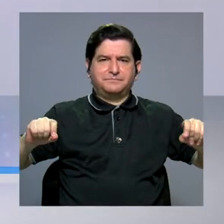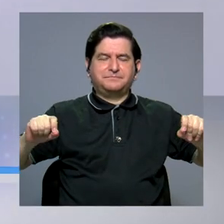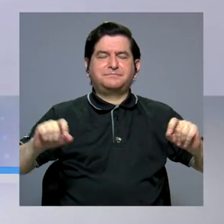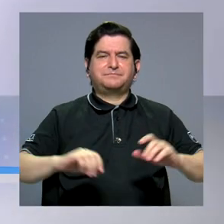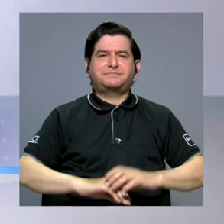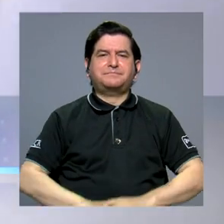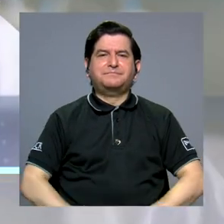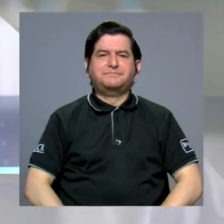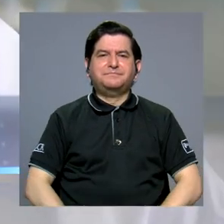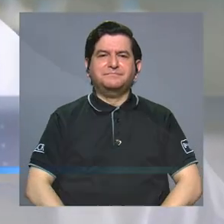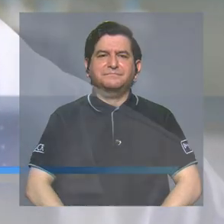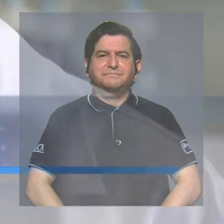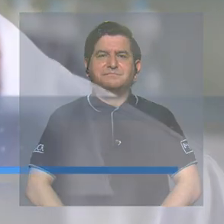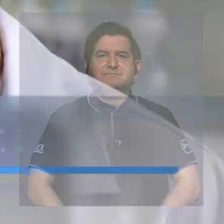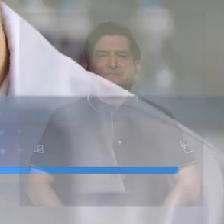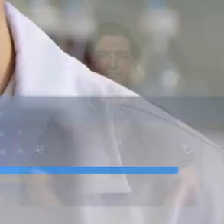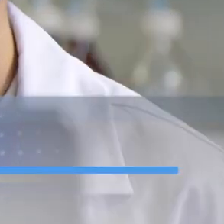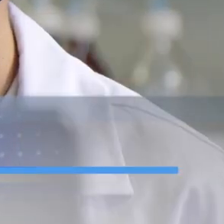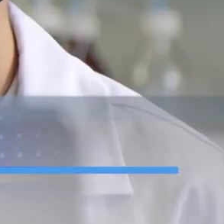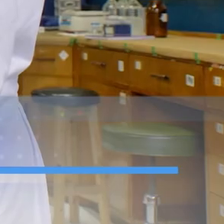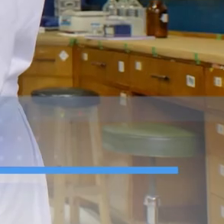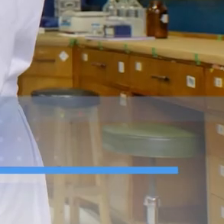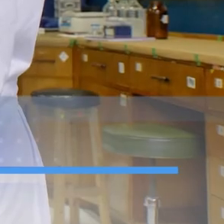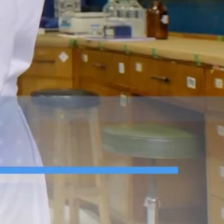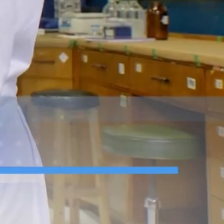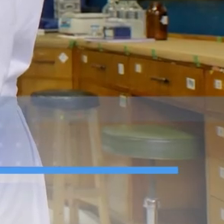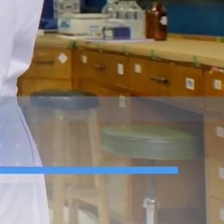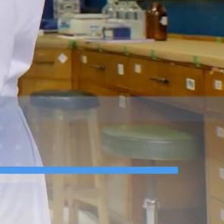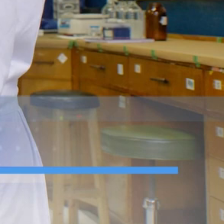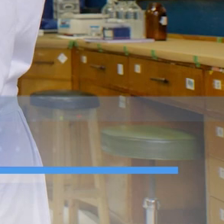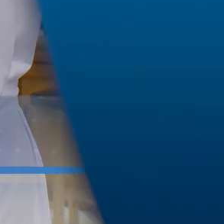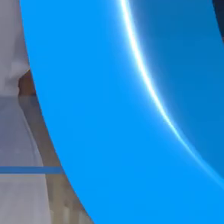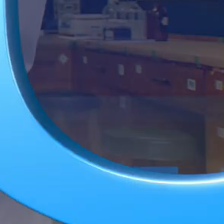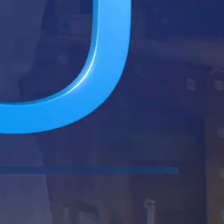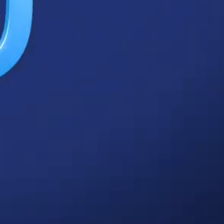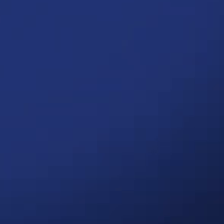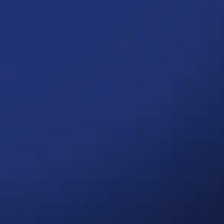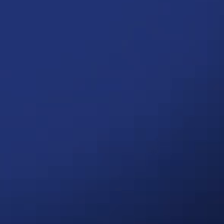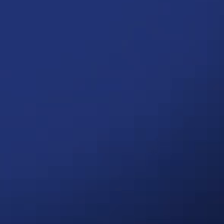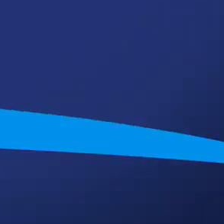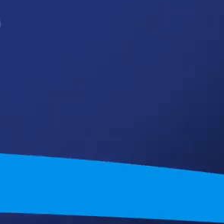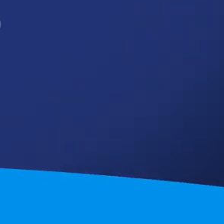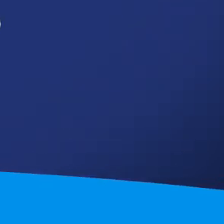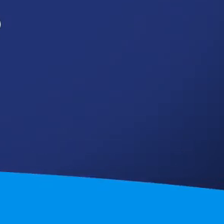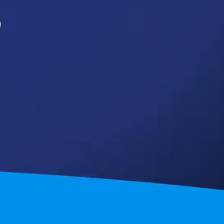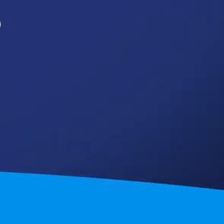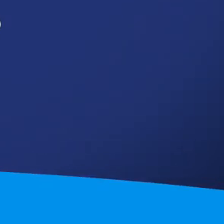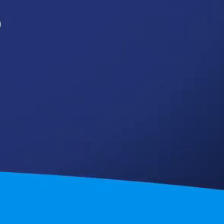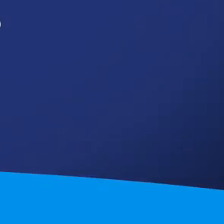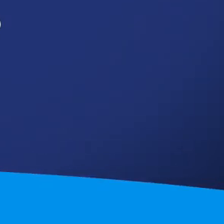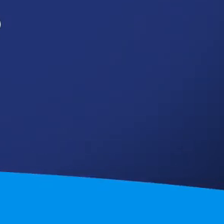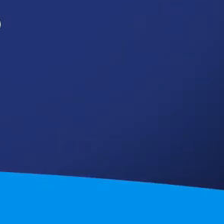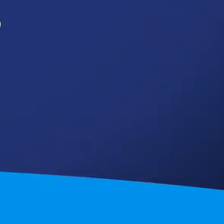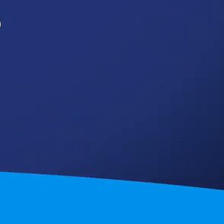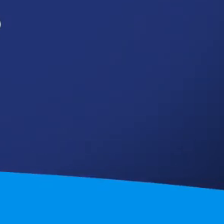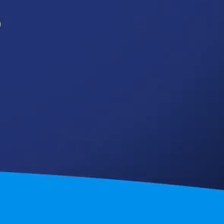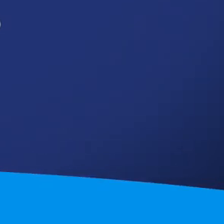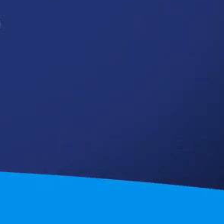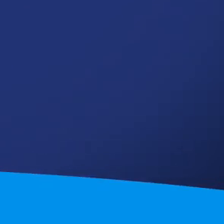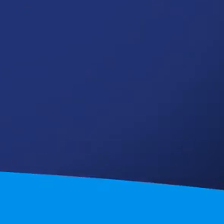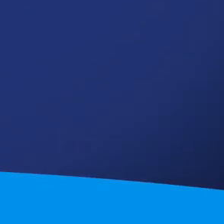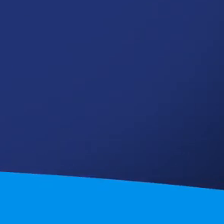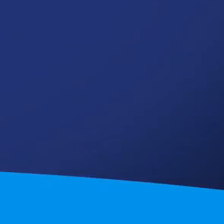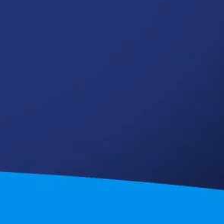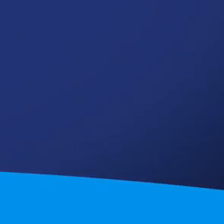www.link.ucr.cr slash divulgación www.link.link